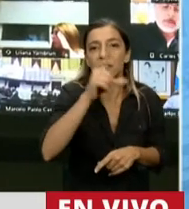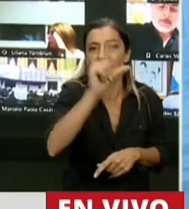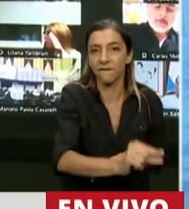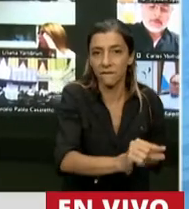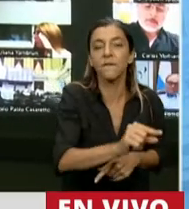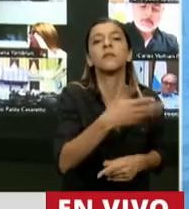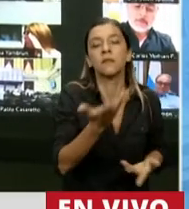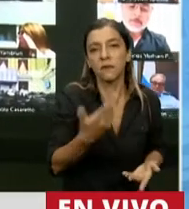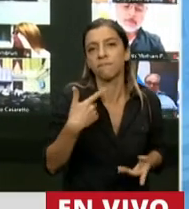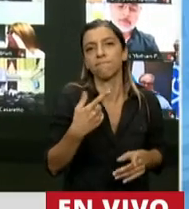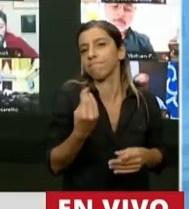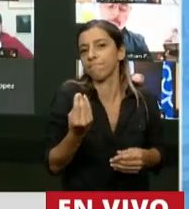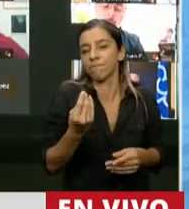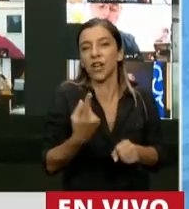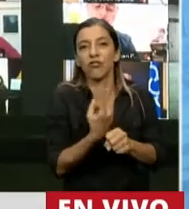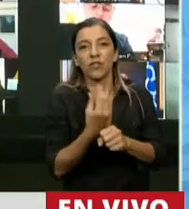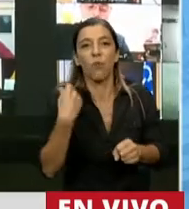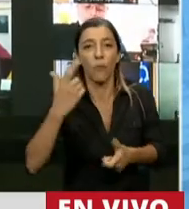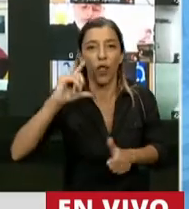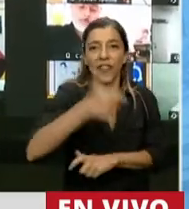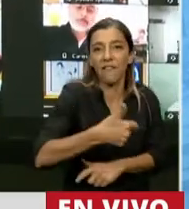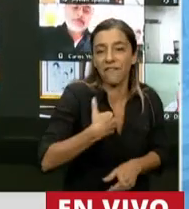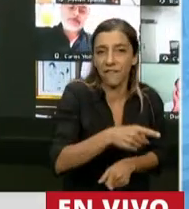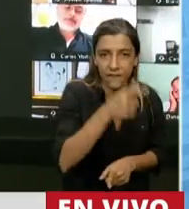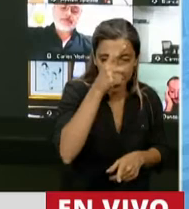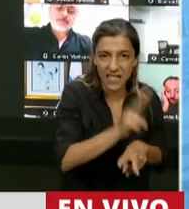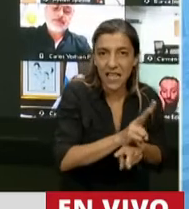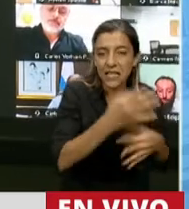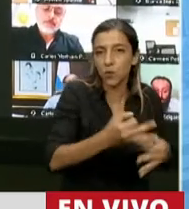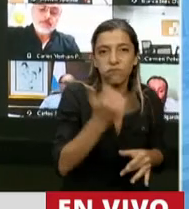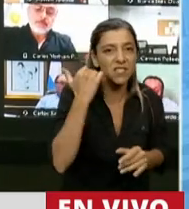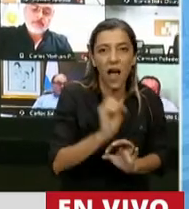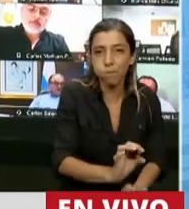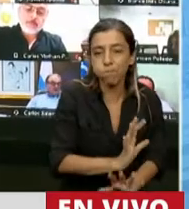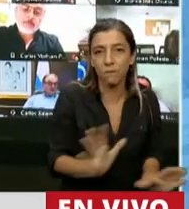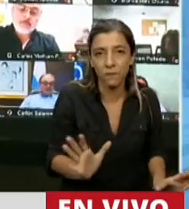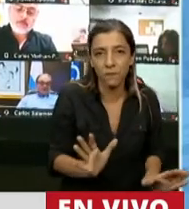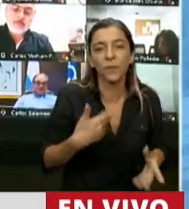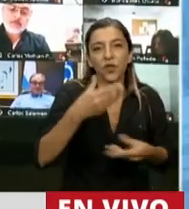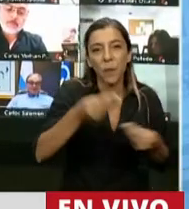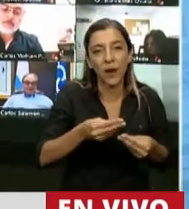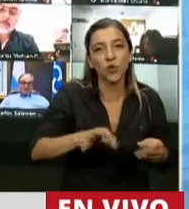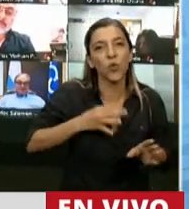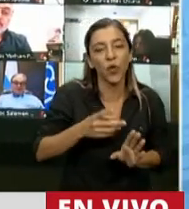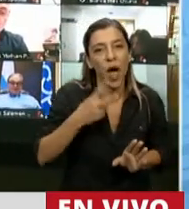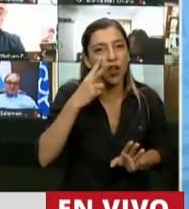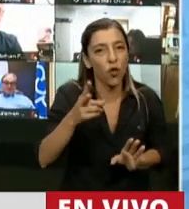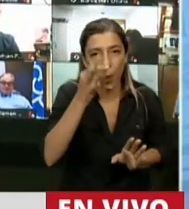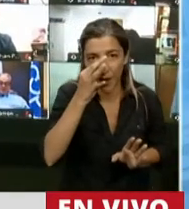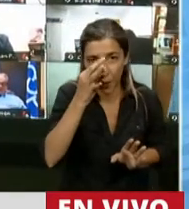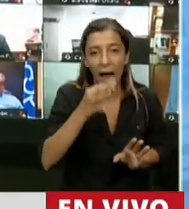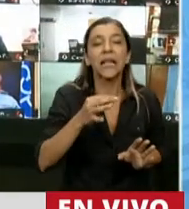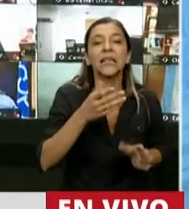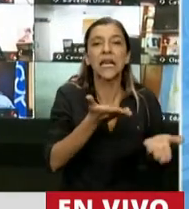previo al de la transferencia de los servicios de seguridad. En el presupuesto de 2020 los servicios de